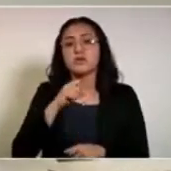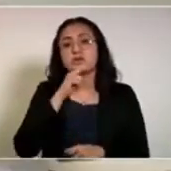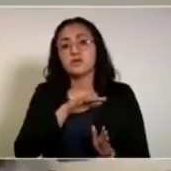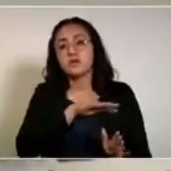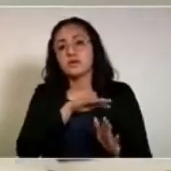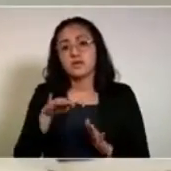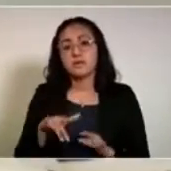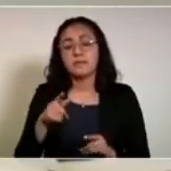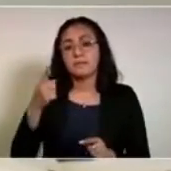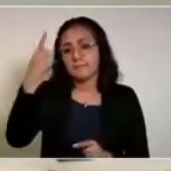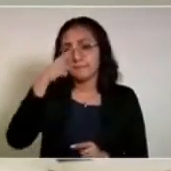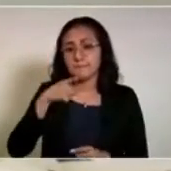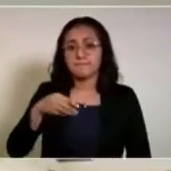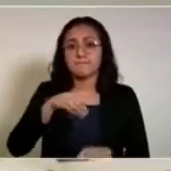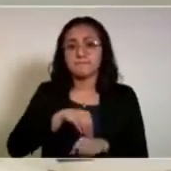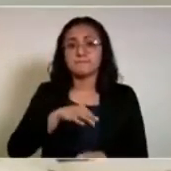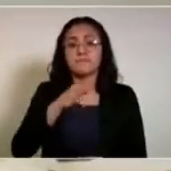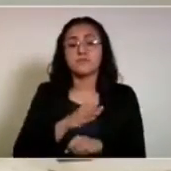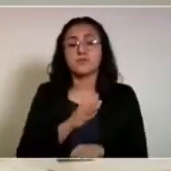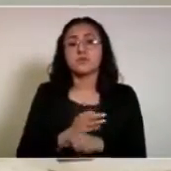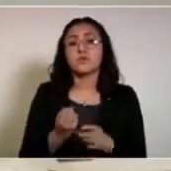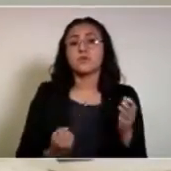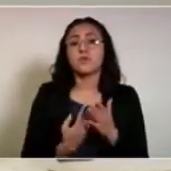para poner en nuevos municipios.